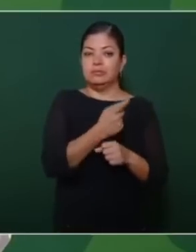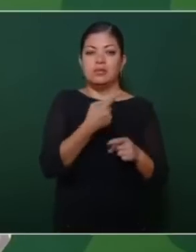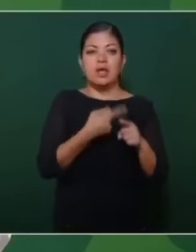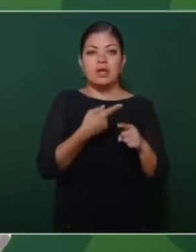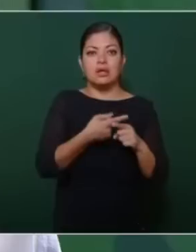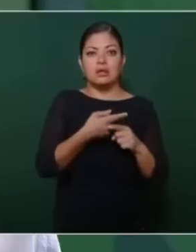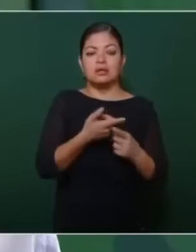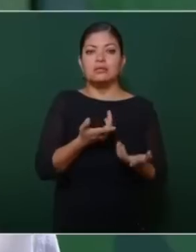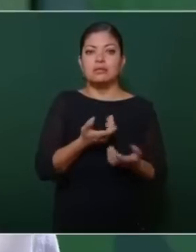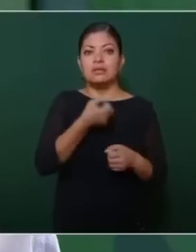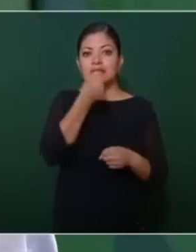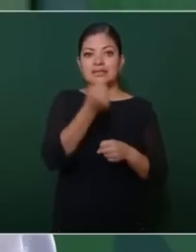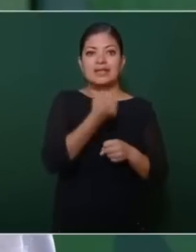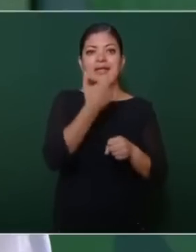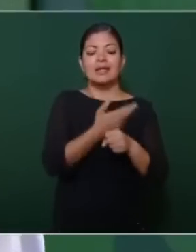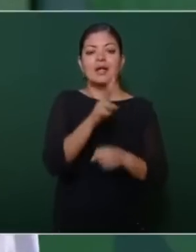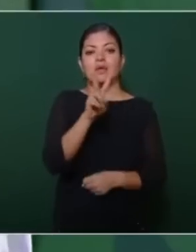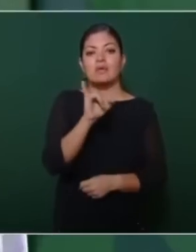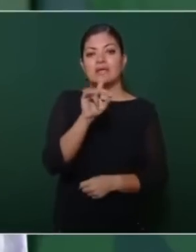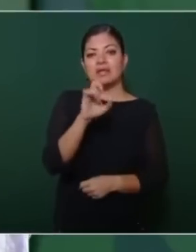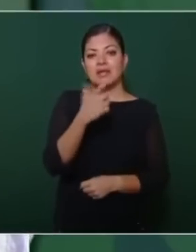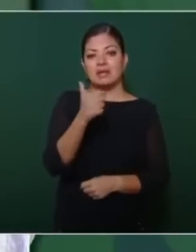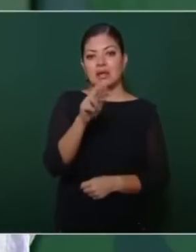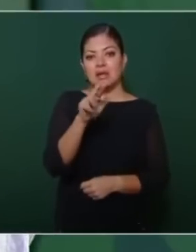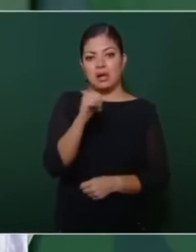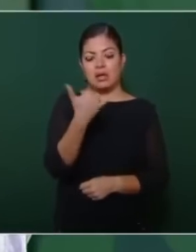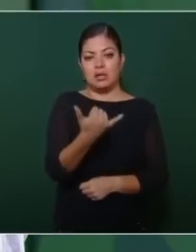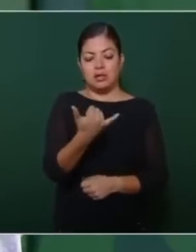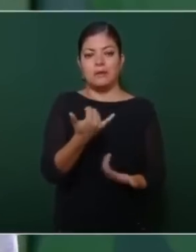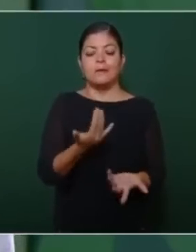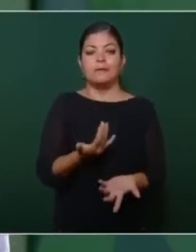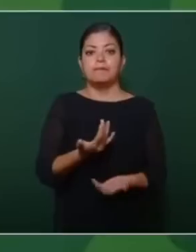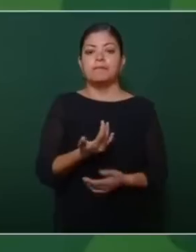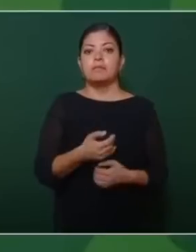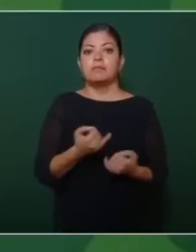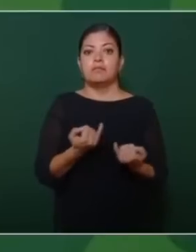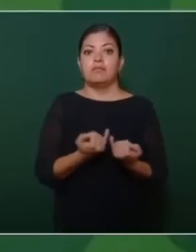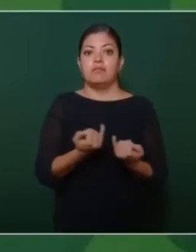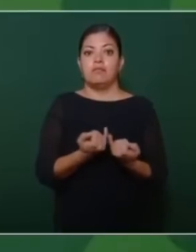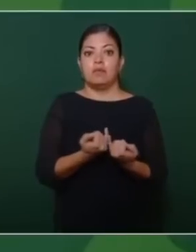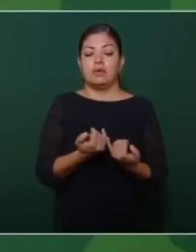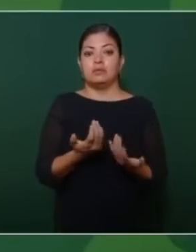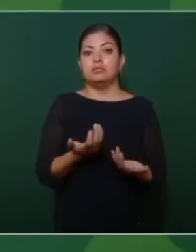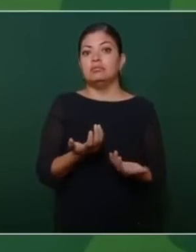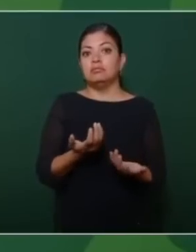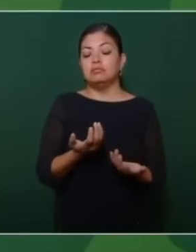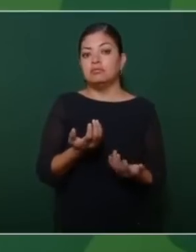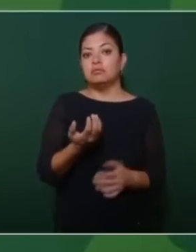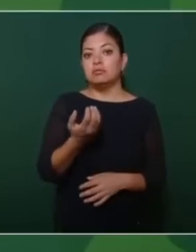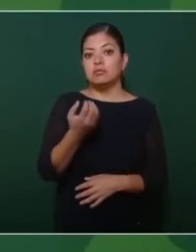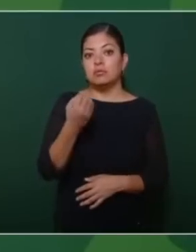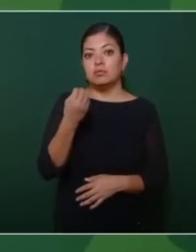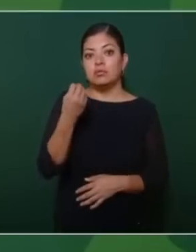Unidos, que si no les entregaba el petróleo, nos iba a ir muy mal, que iba a haber devaluación en nuestro